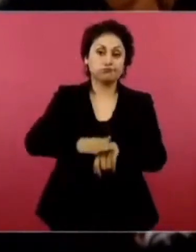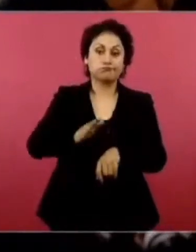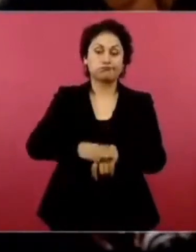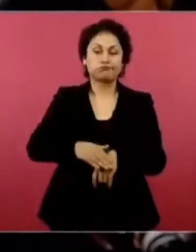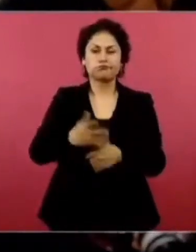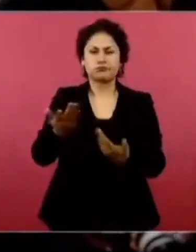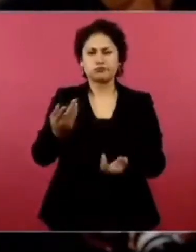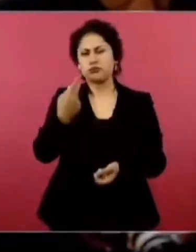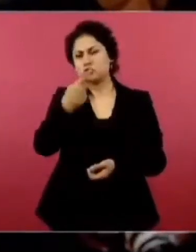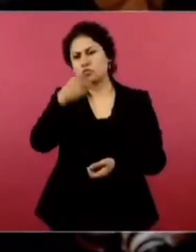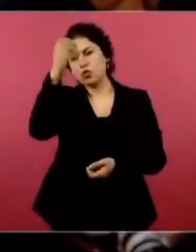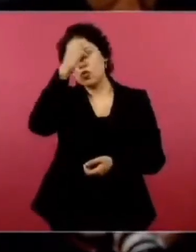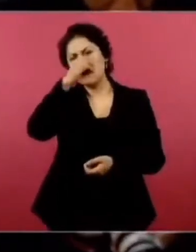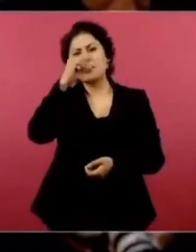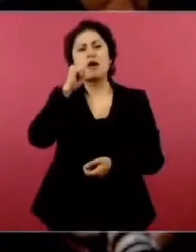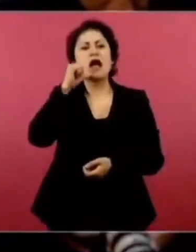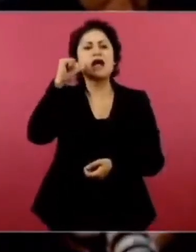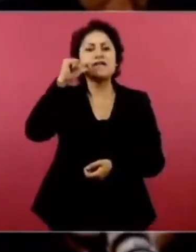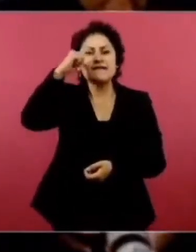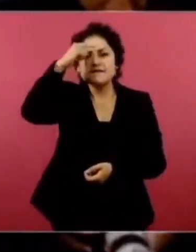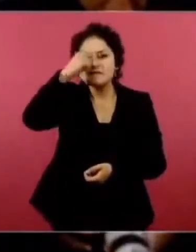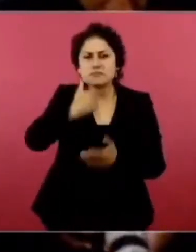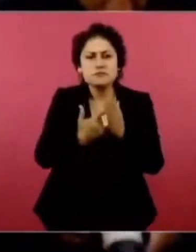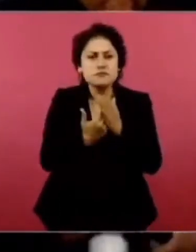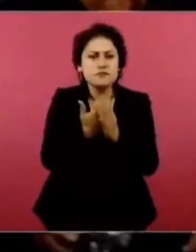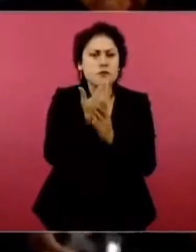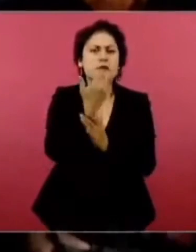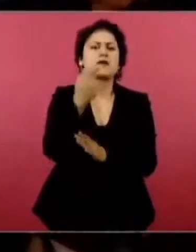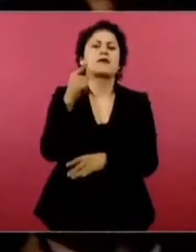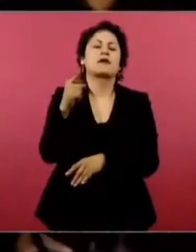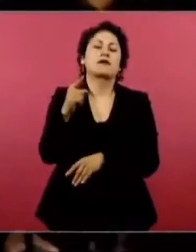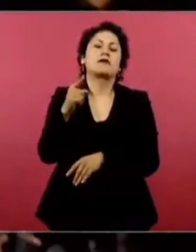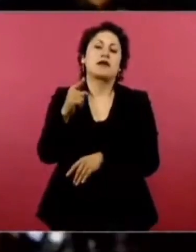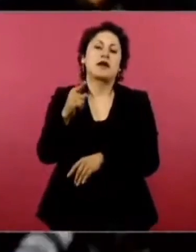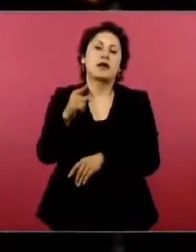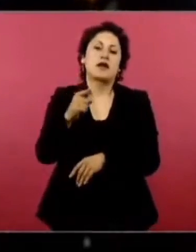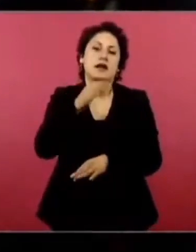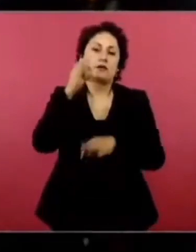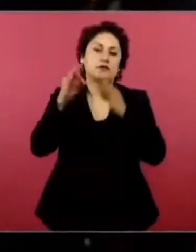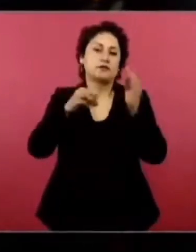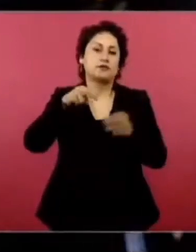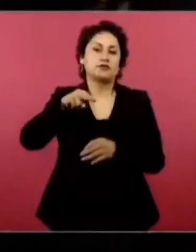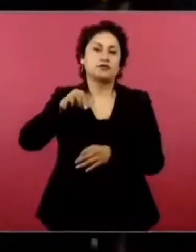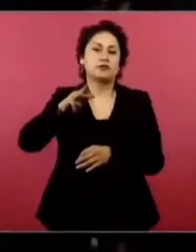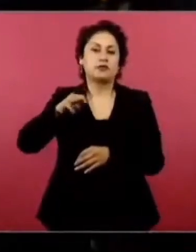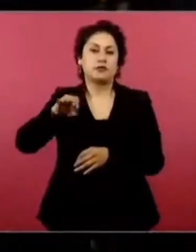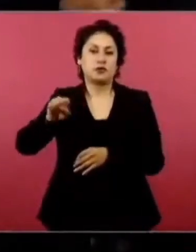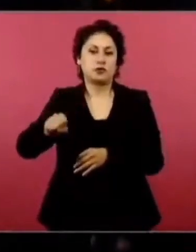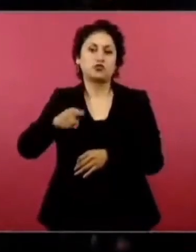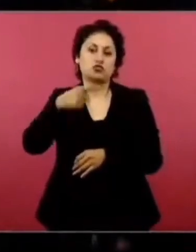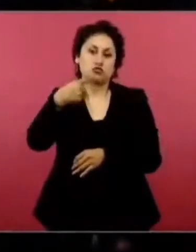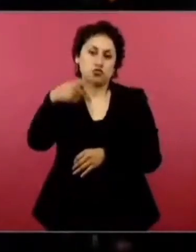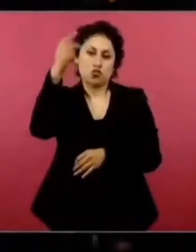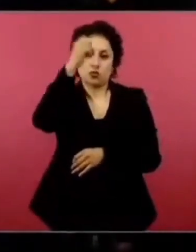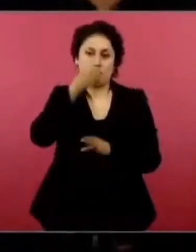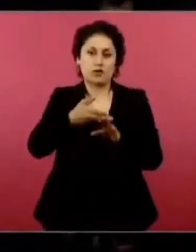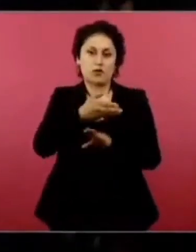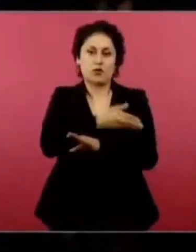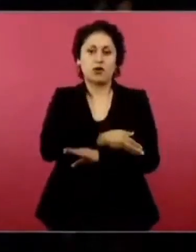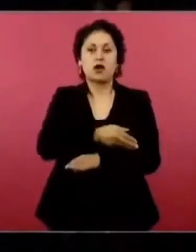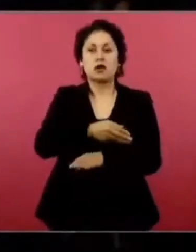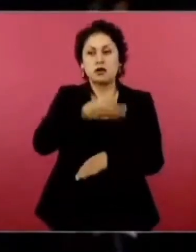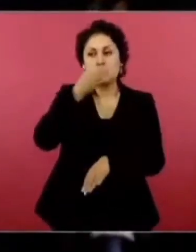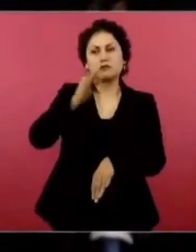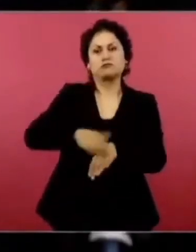Fox News ayer a la una de la mañana con relación a que él ejerció presión hacia México para desplegar mayor número de elementos